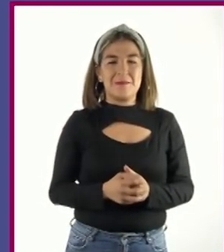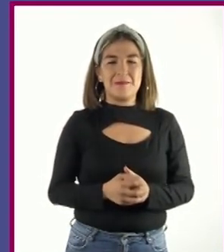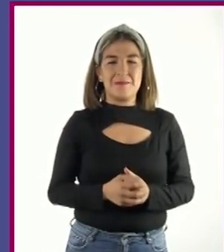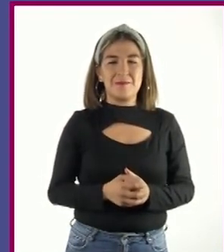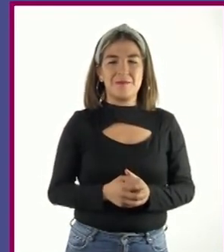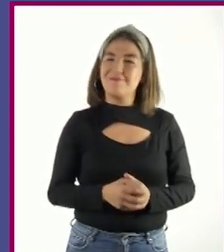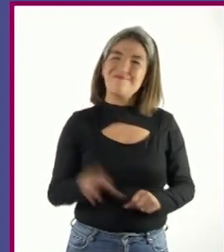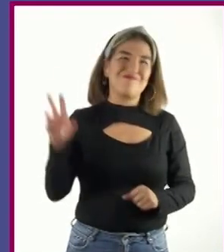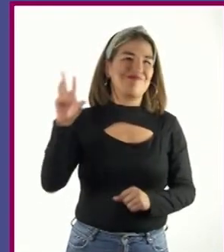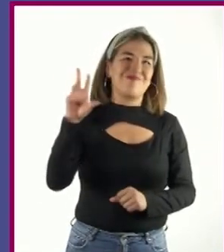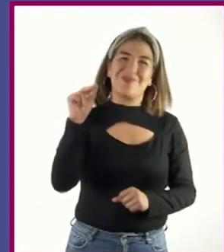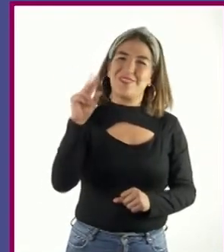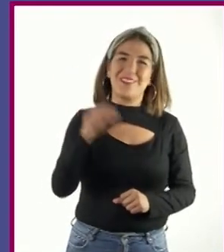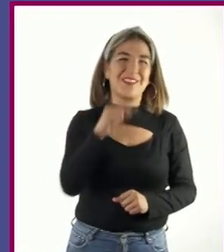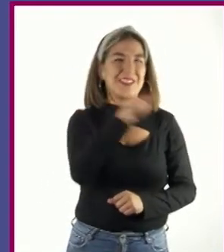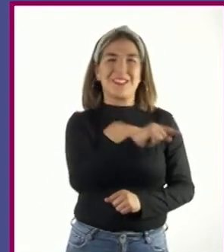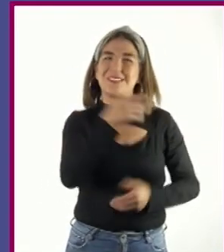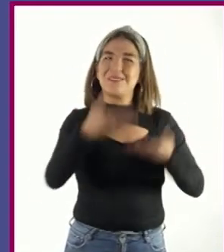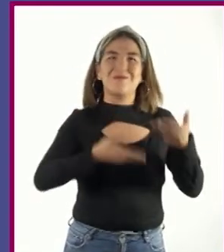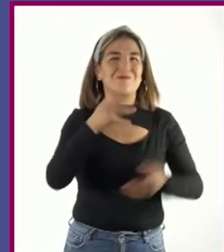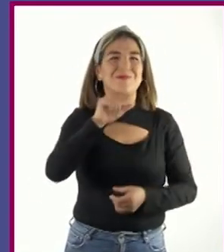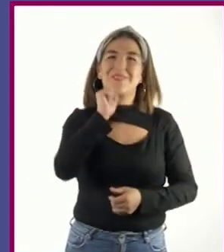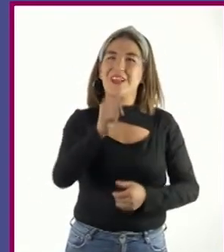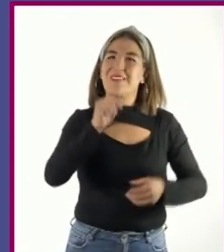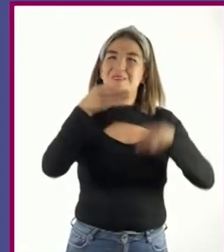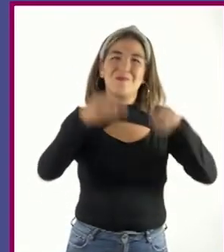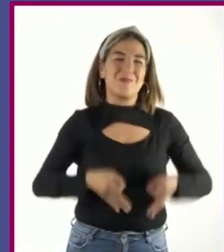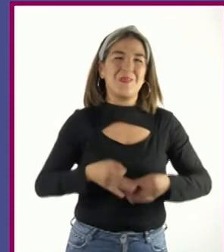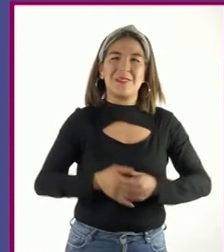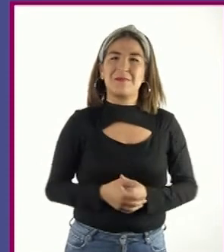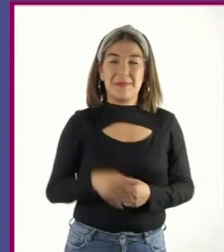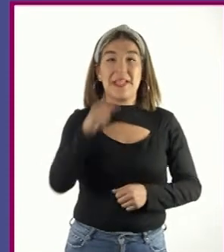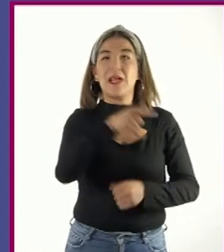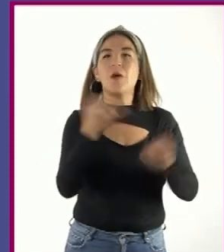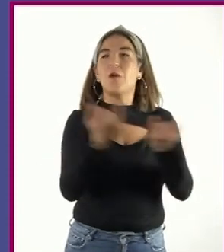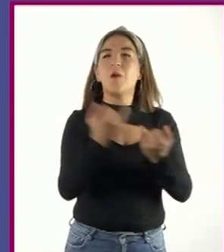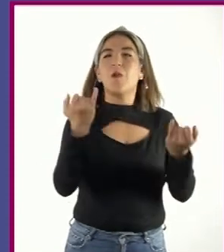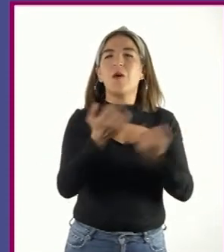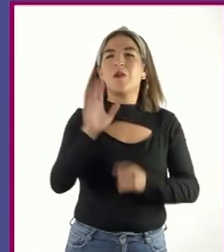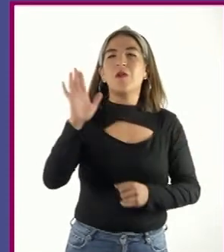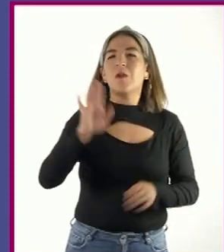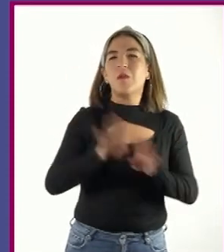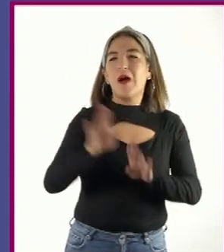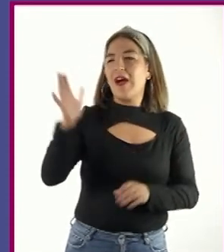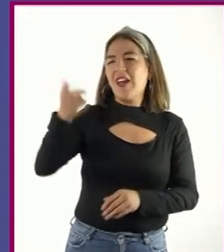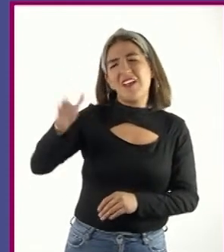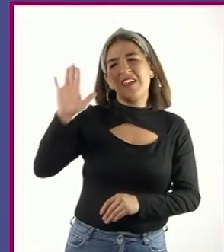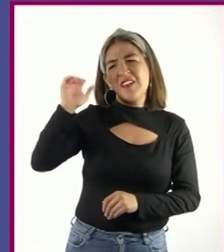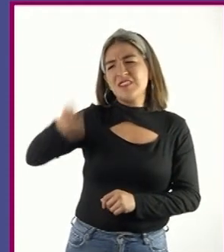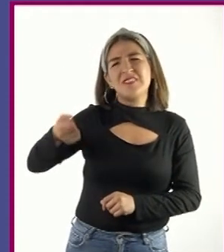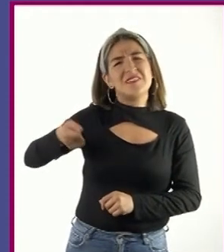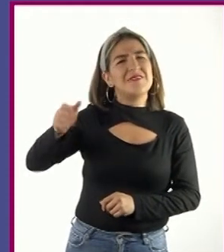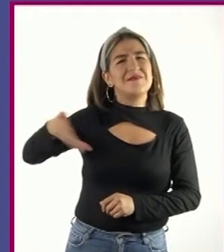No, profesora, esa no es formal. Así nos despedimos de alguien que es muy cercano.